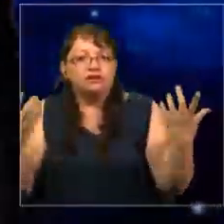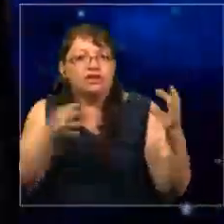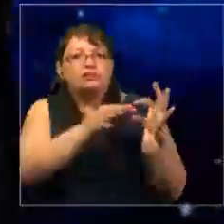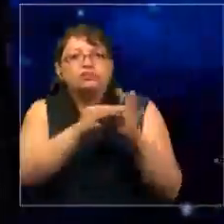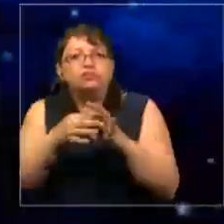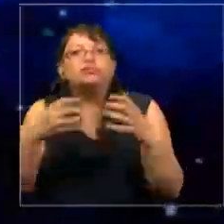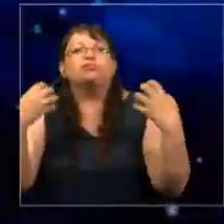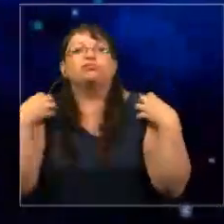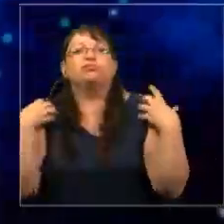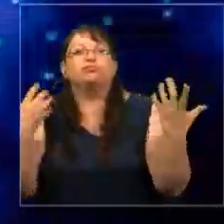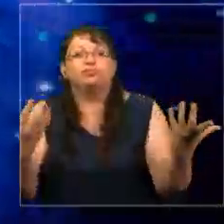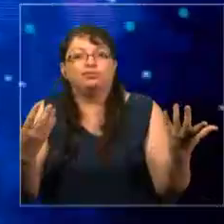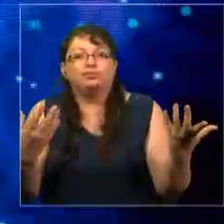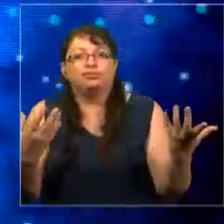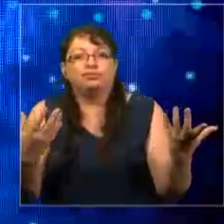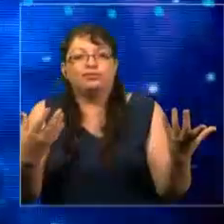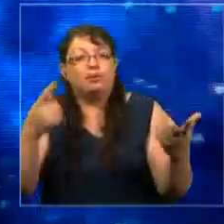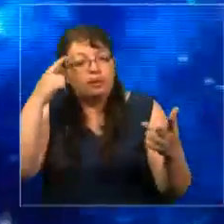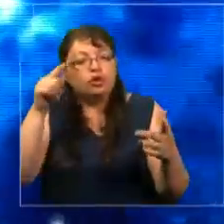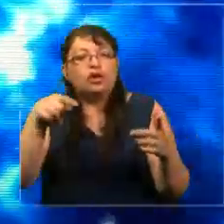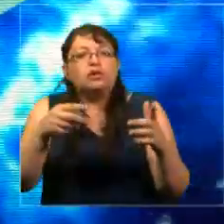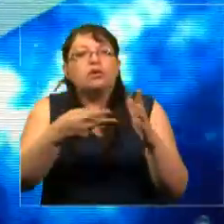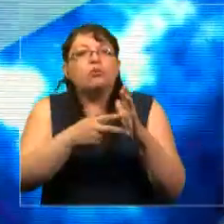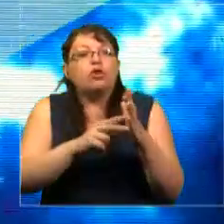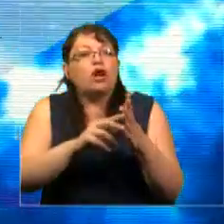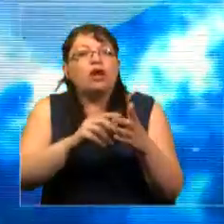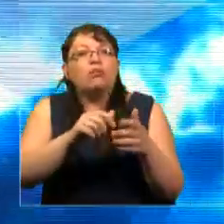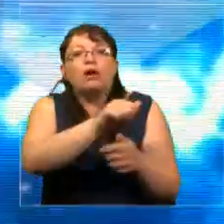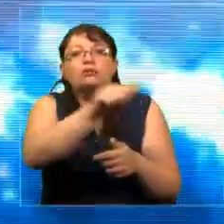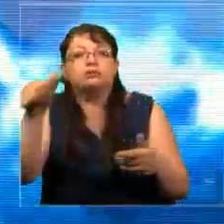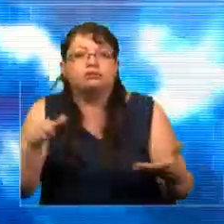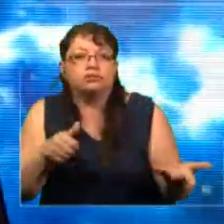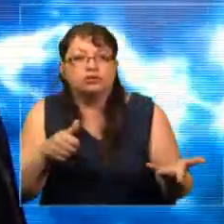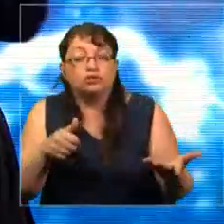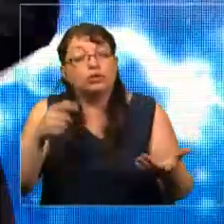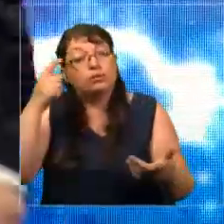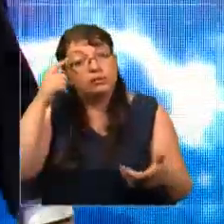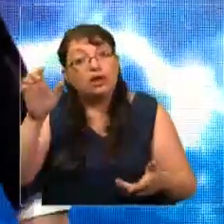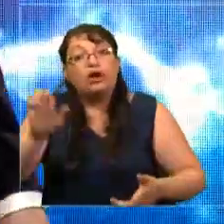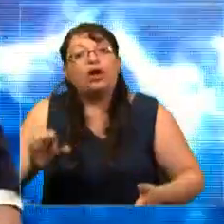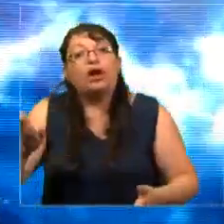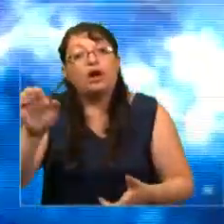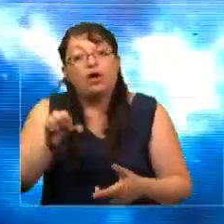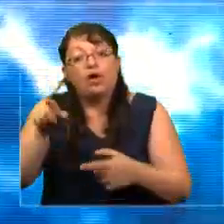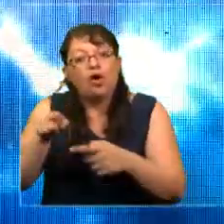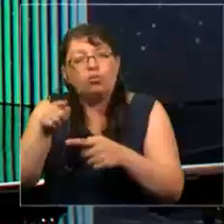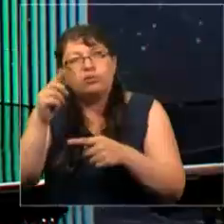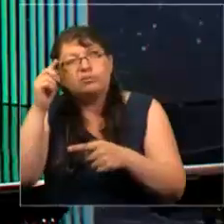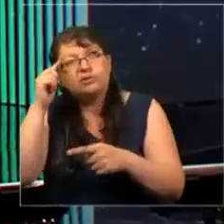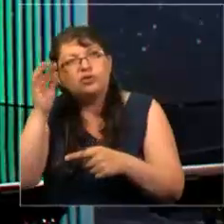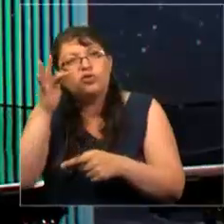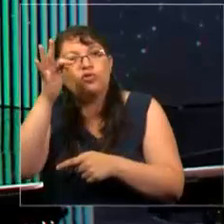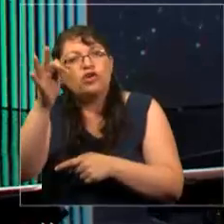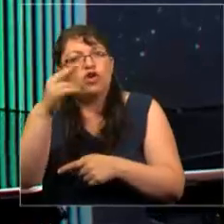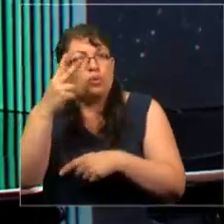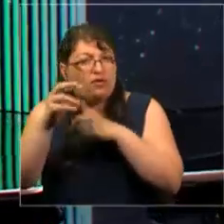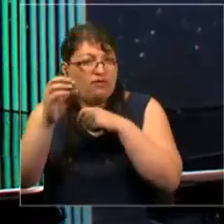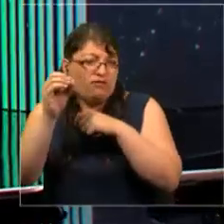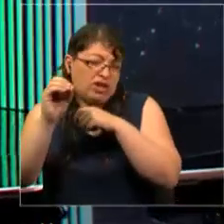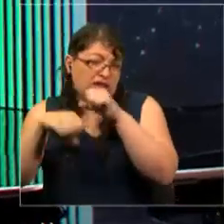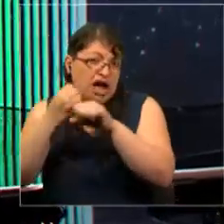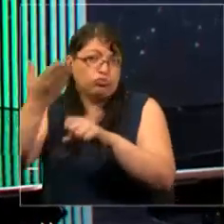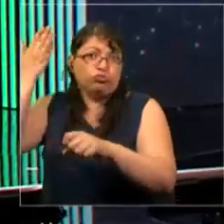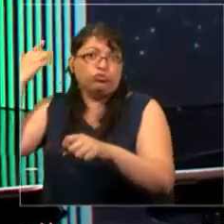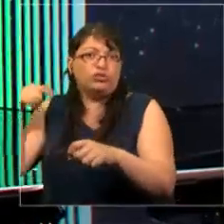de un problema de acción colectiva. Sin embargo, Europa fue muy visionario. Hace unos 20 años